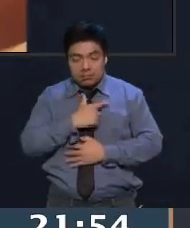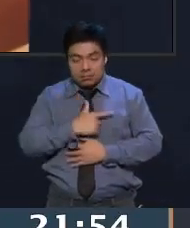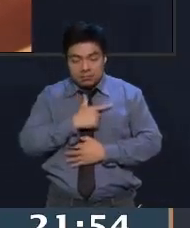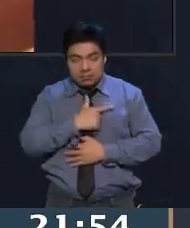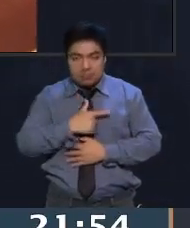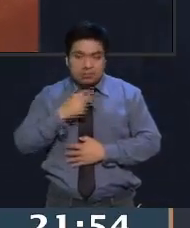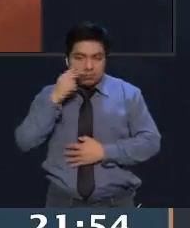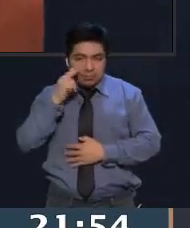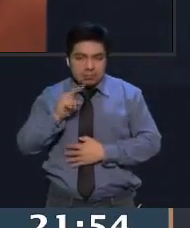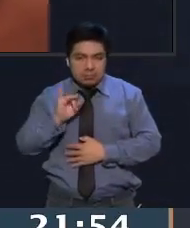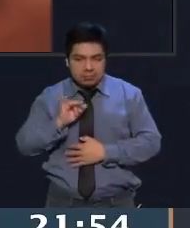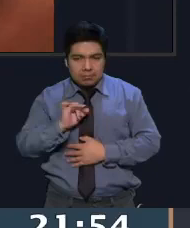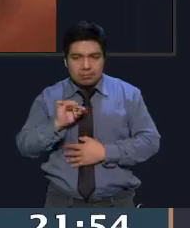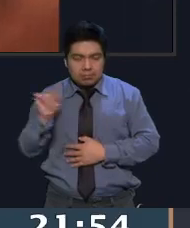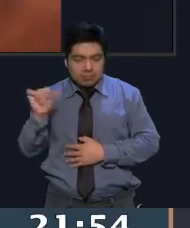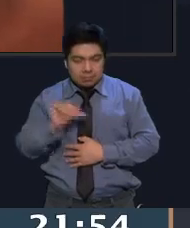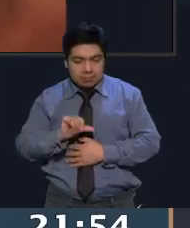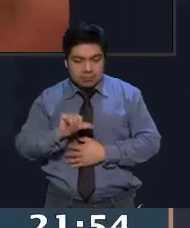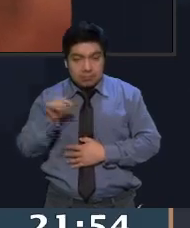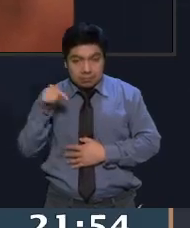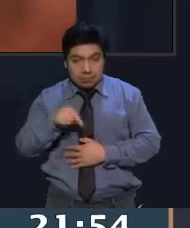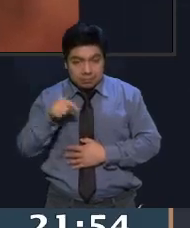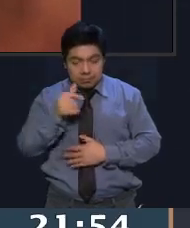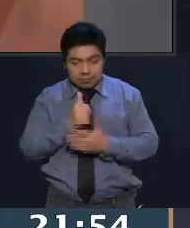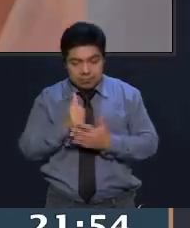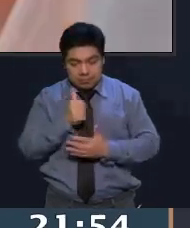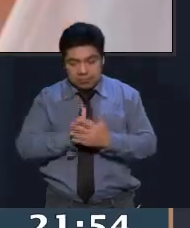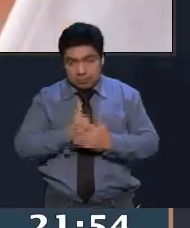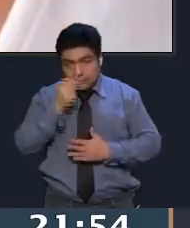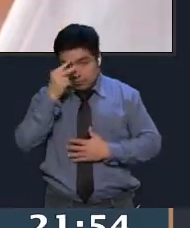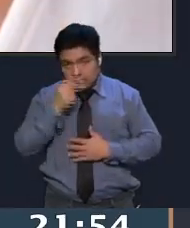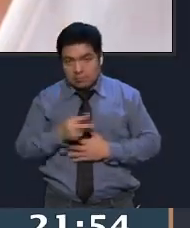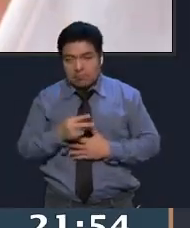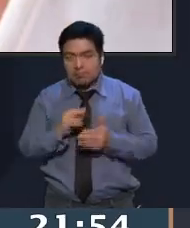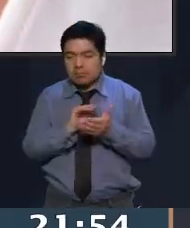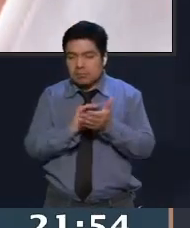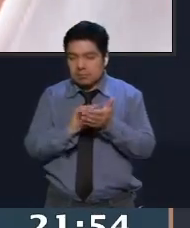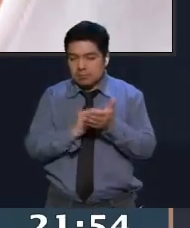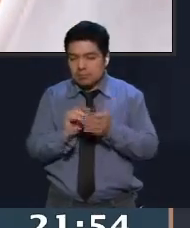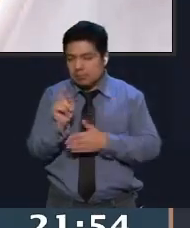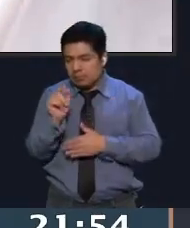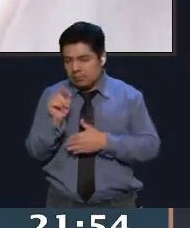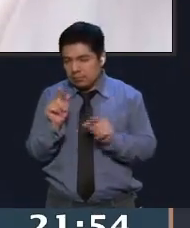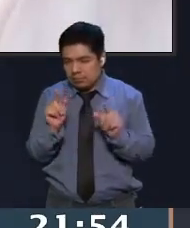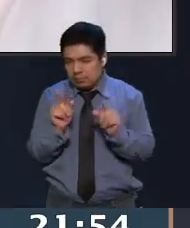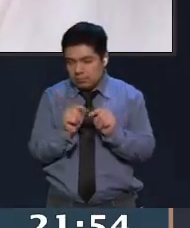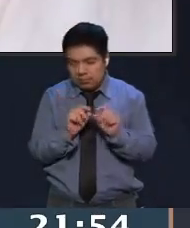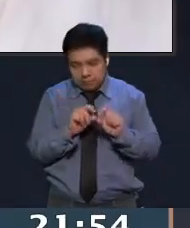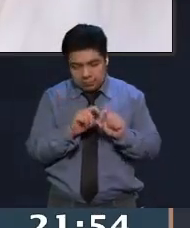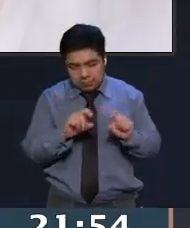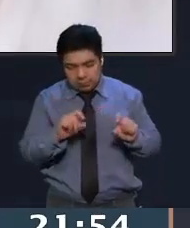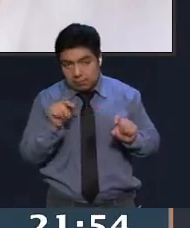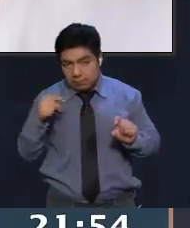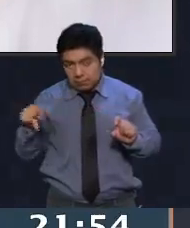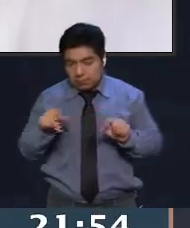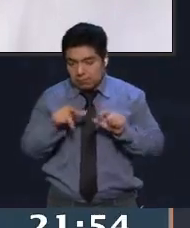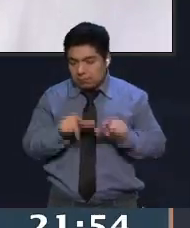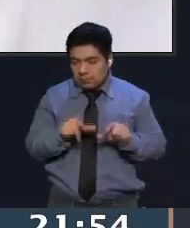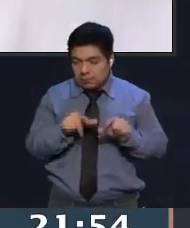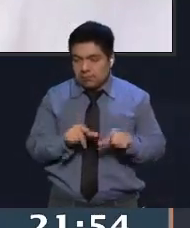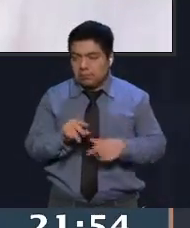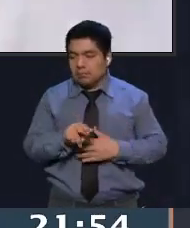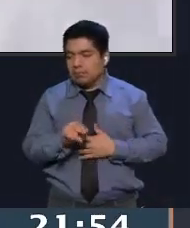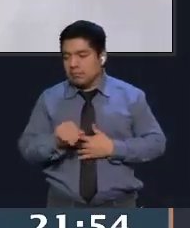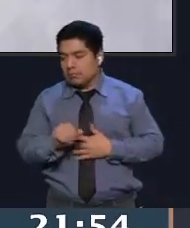bueno, su sede está aquí en la Ciudad de México y quiero leer un momento, un parte de su descripción que está en la página que se llama